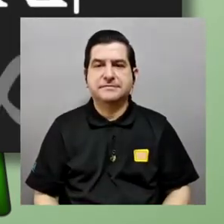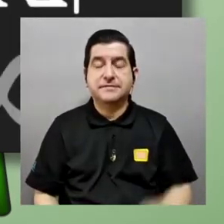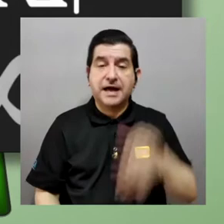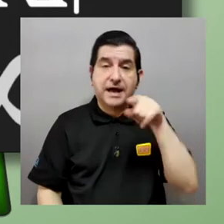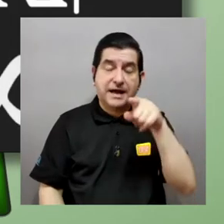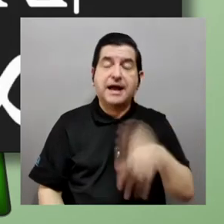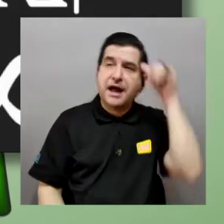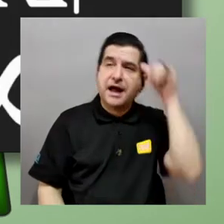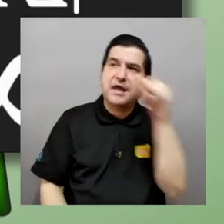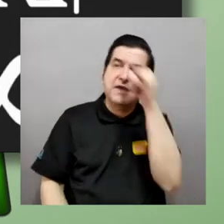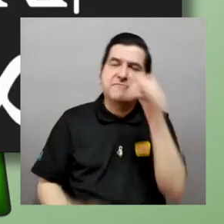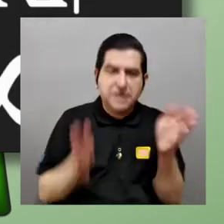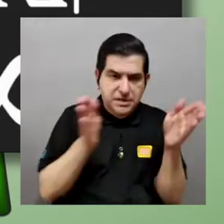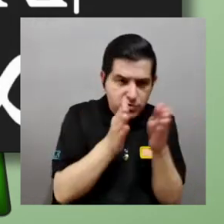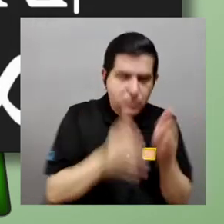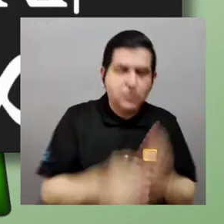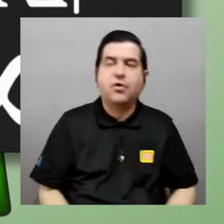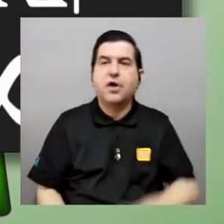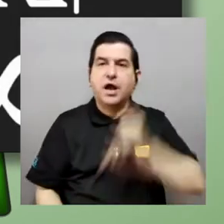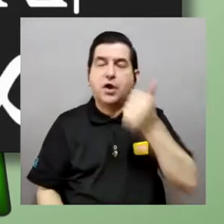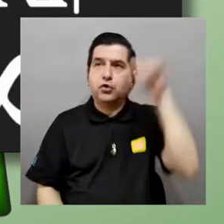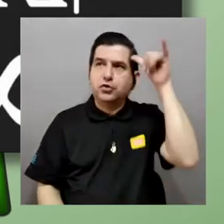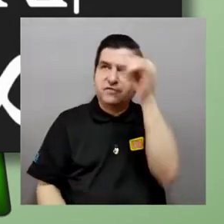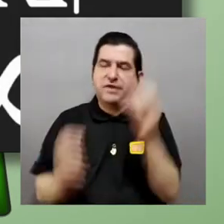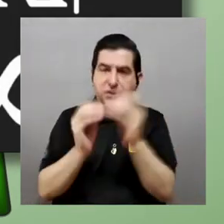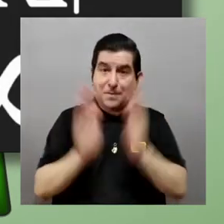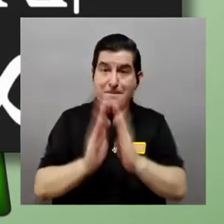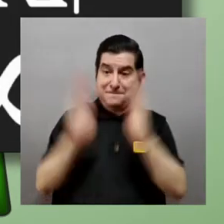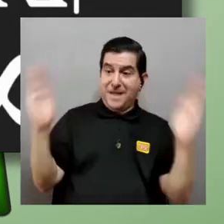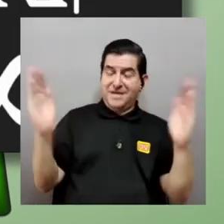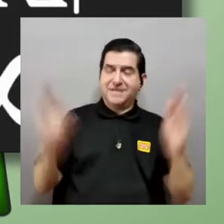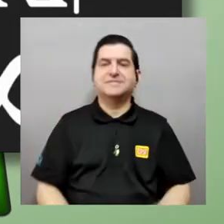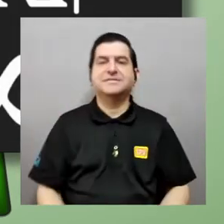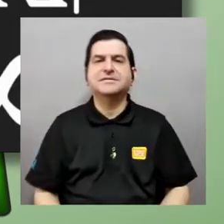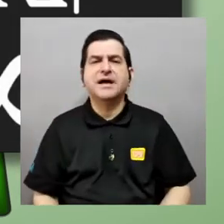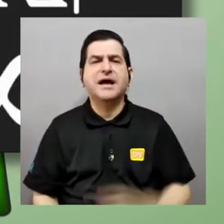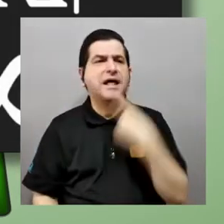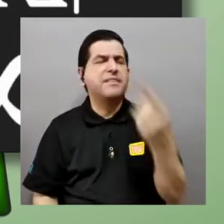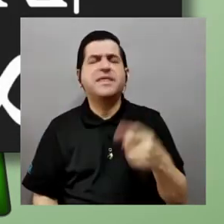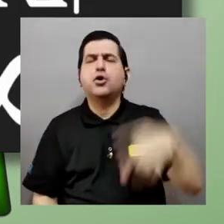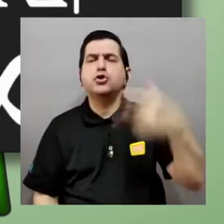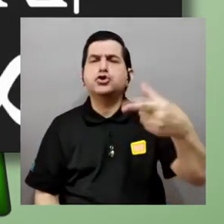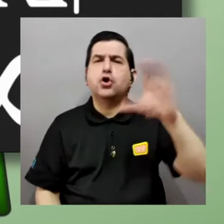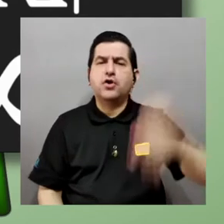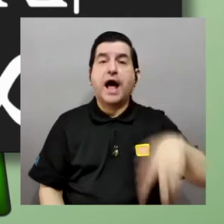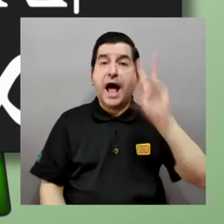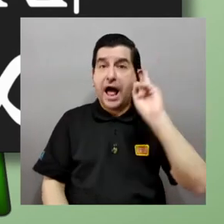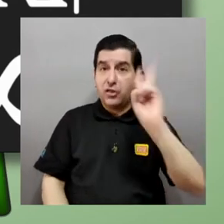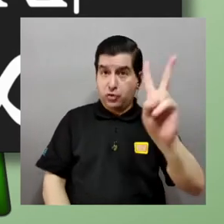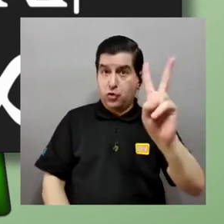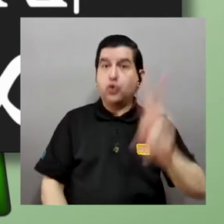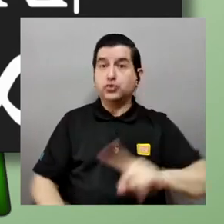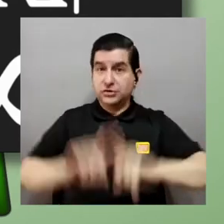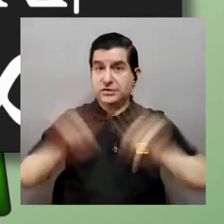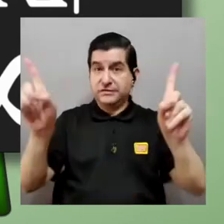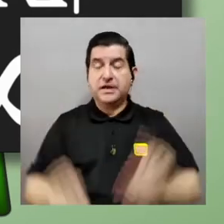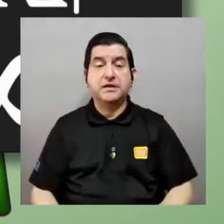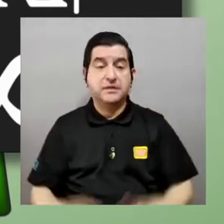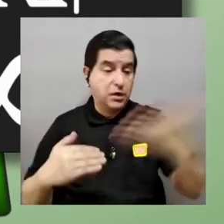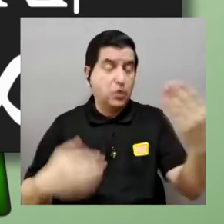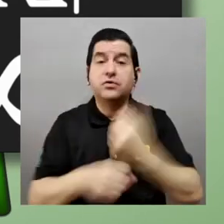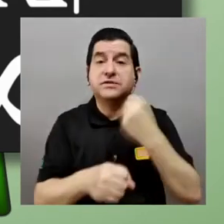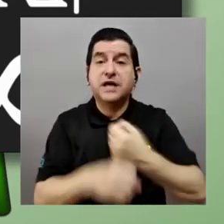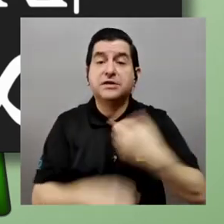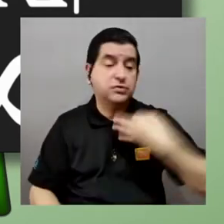reales infinito más grande entonces Cantor llegó dijo wow hay dos y con cosas que trabajamos todos los días ¿verdad? los naturales y los